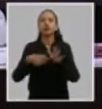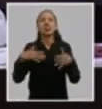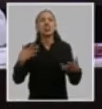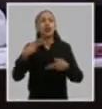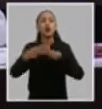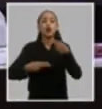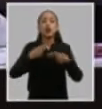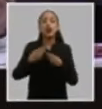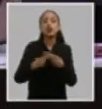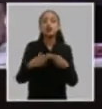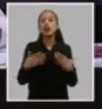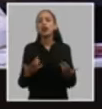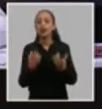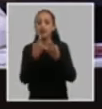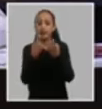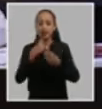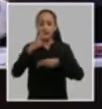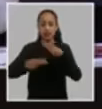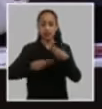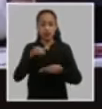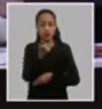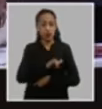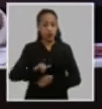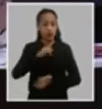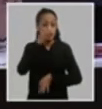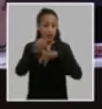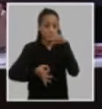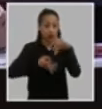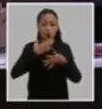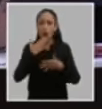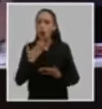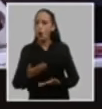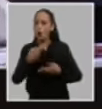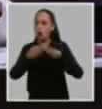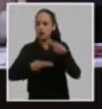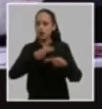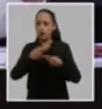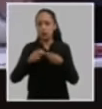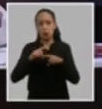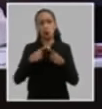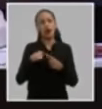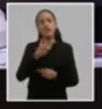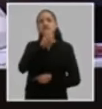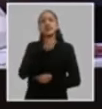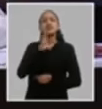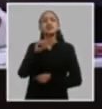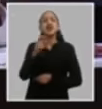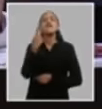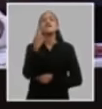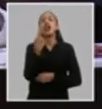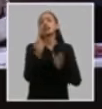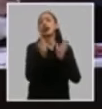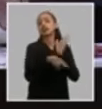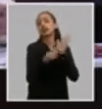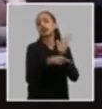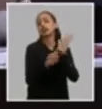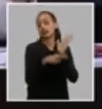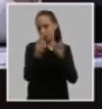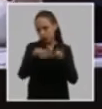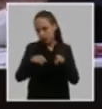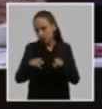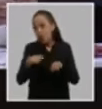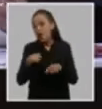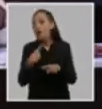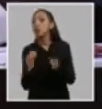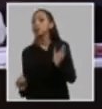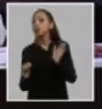hemos hecho también se planteaba el cómo porque es muy fácil también decir lo que falta y esto y no se planteaba el cómo qué